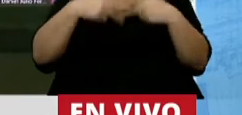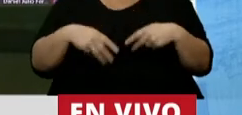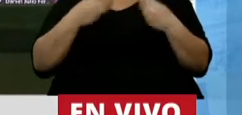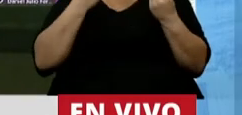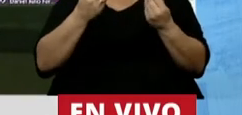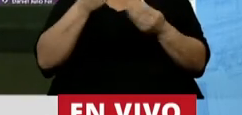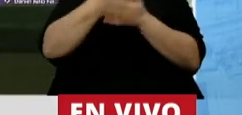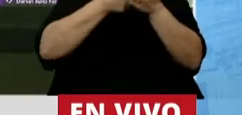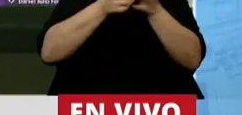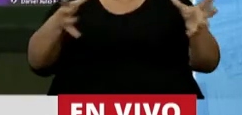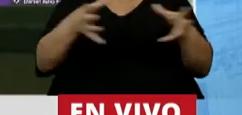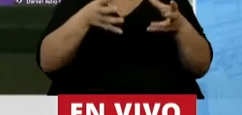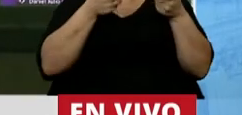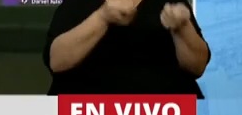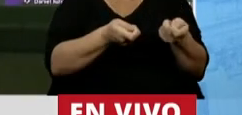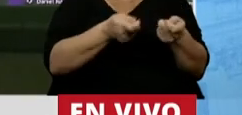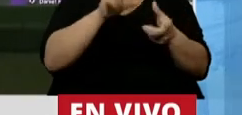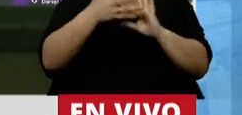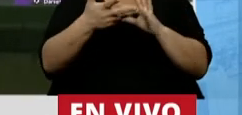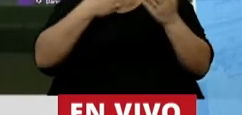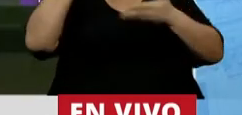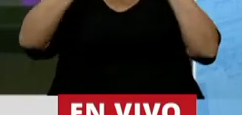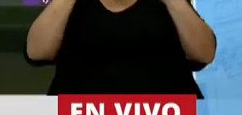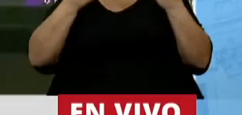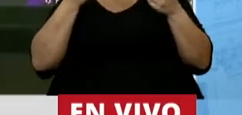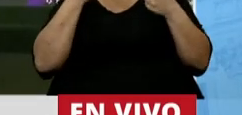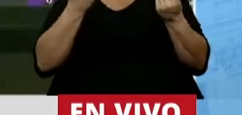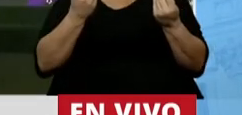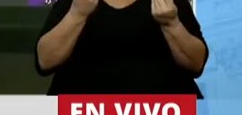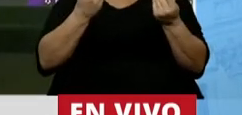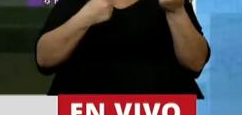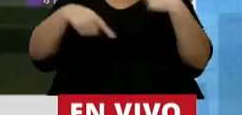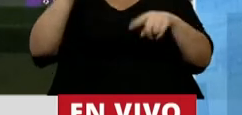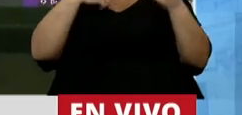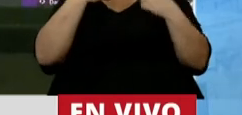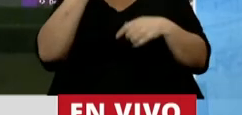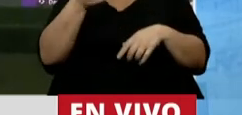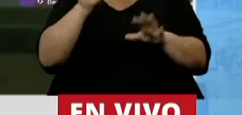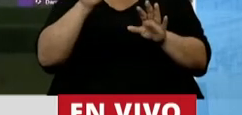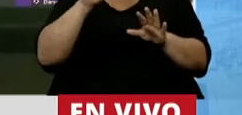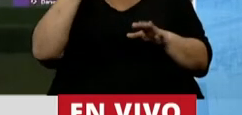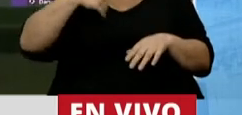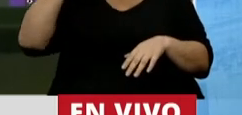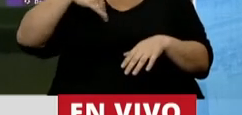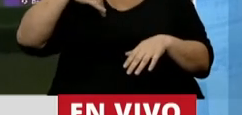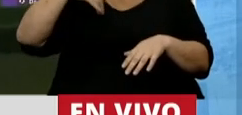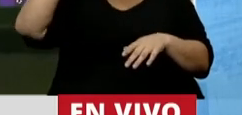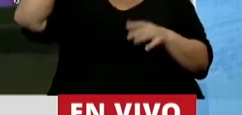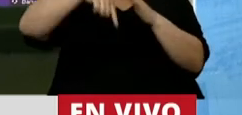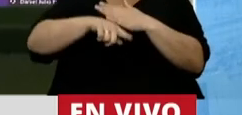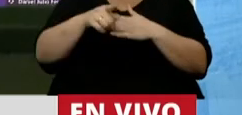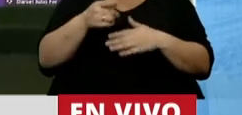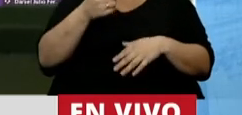contener a la militancia, es una bandera que quieren levantar para hacerlas deltero, como se dice en la Argentina profunda.